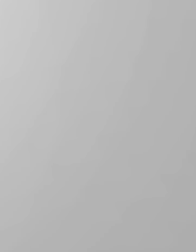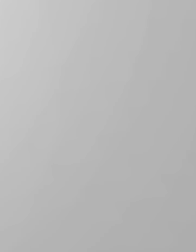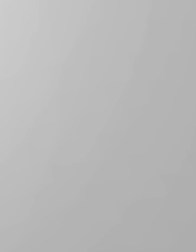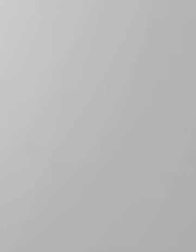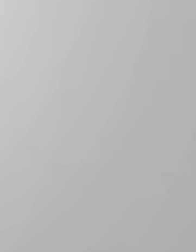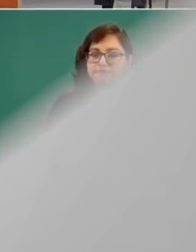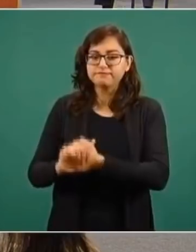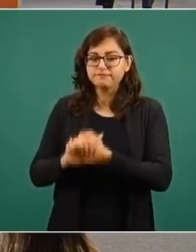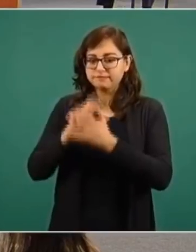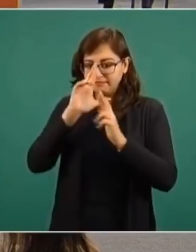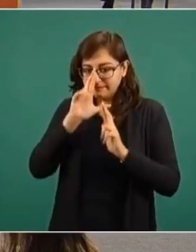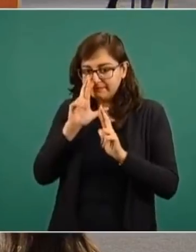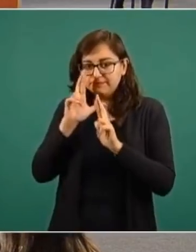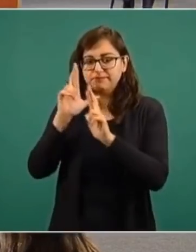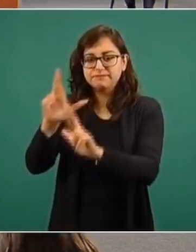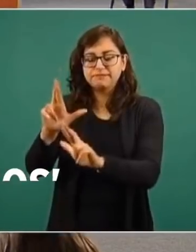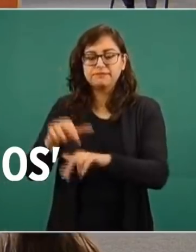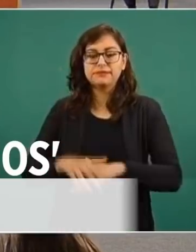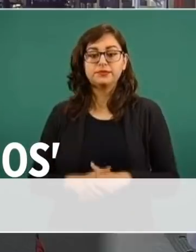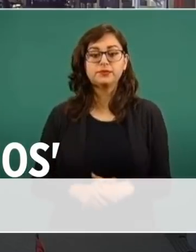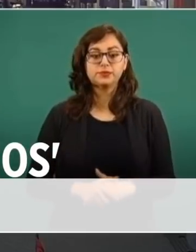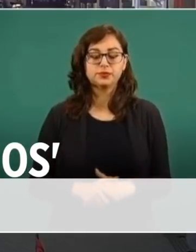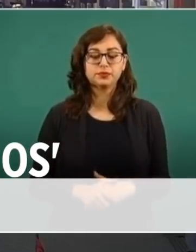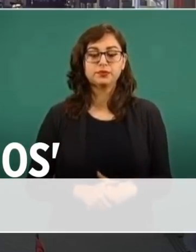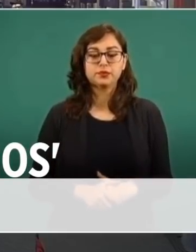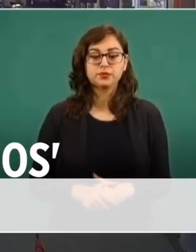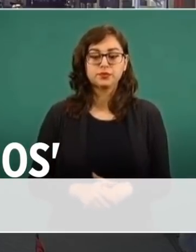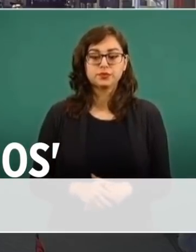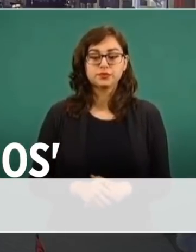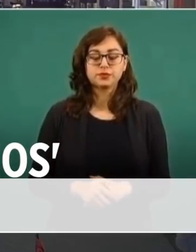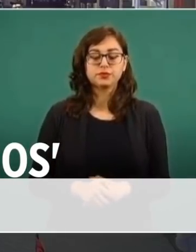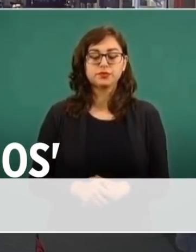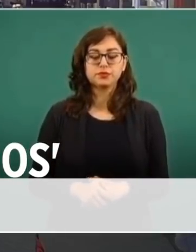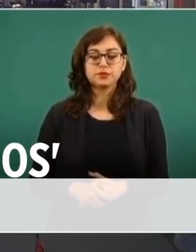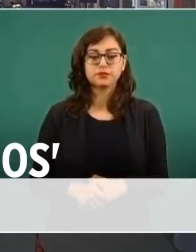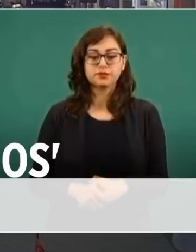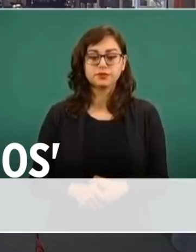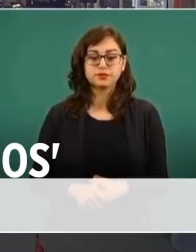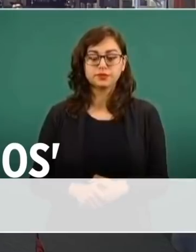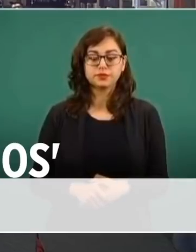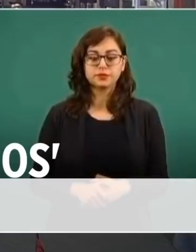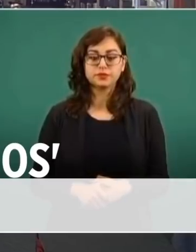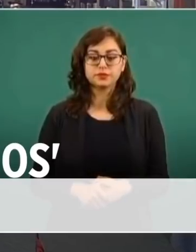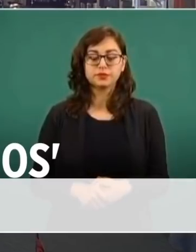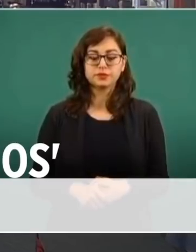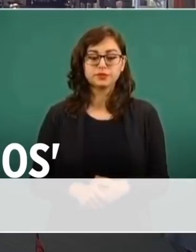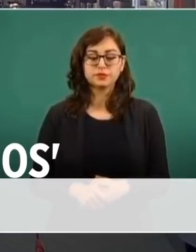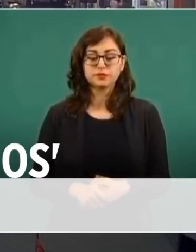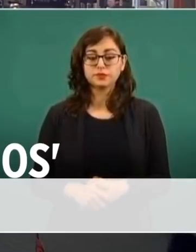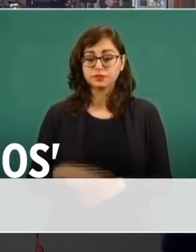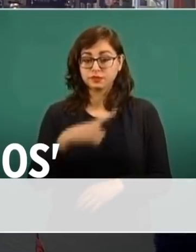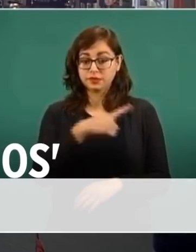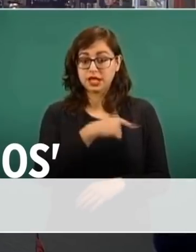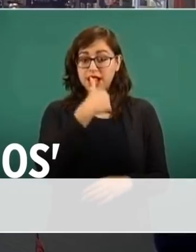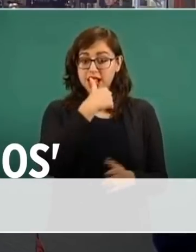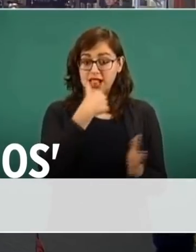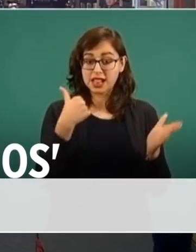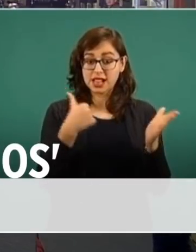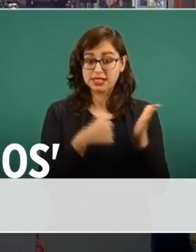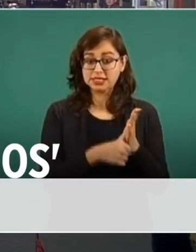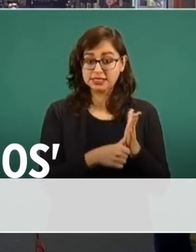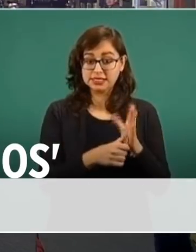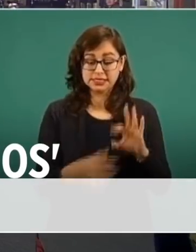Esta carta se envió en su momento, la